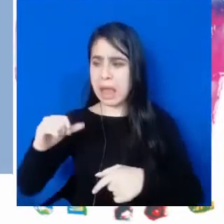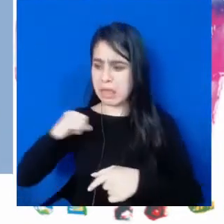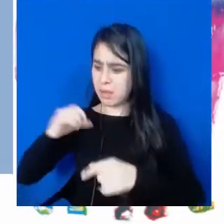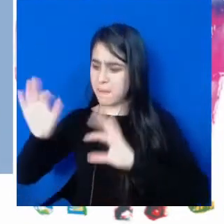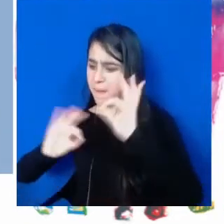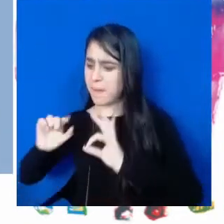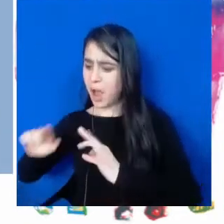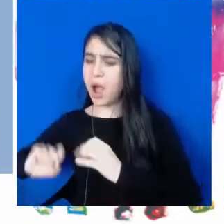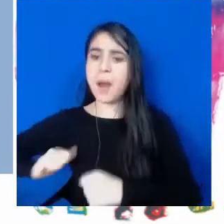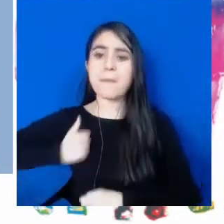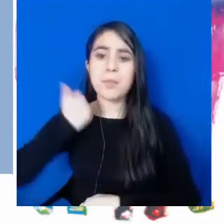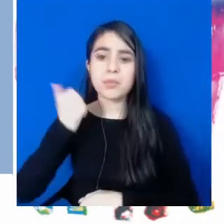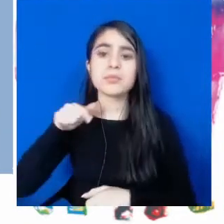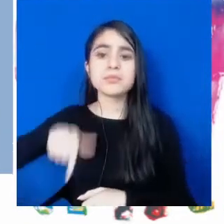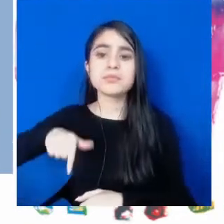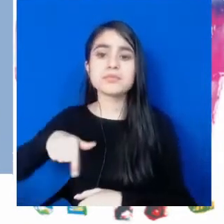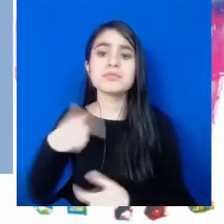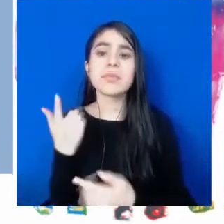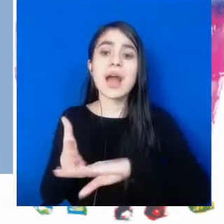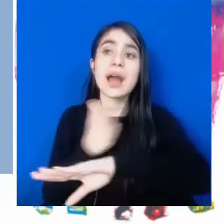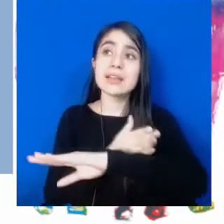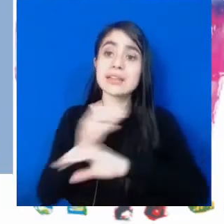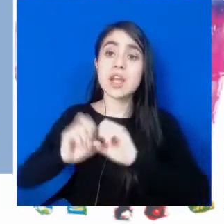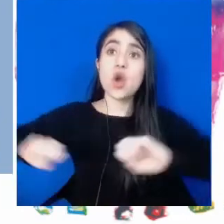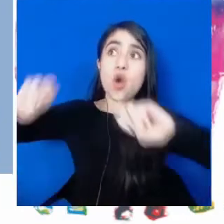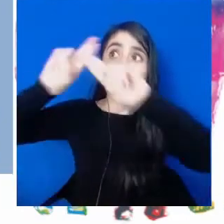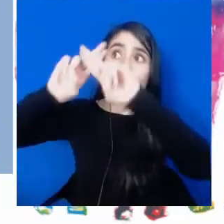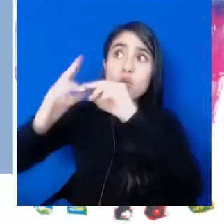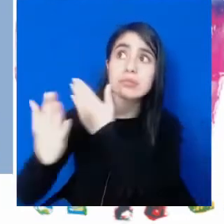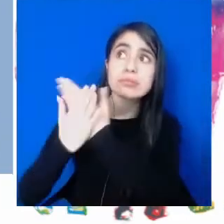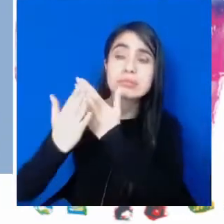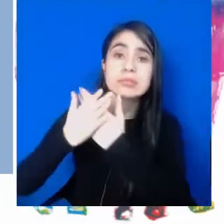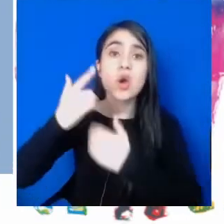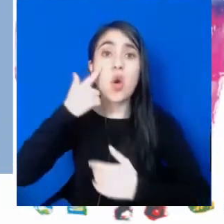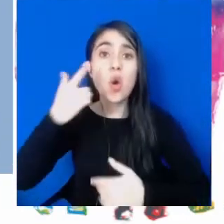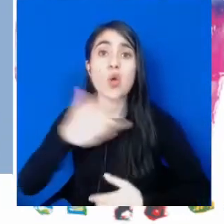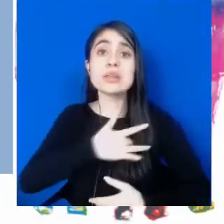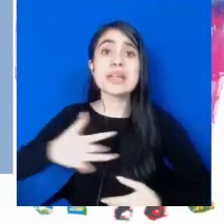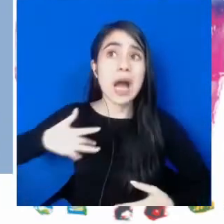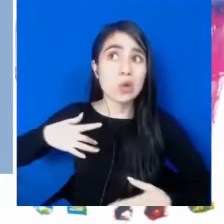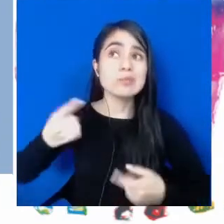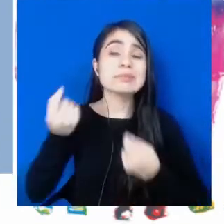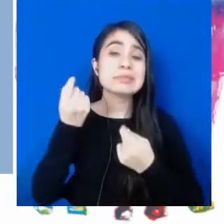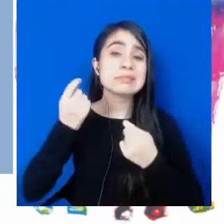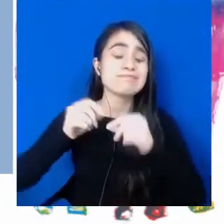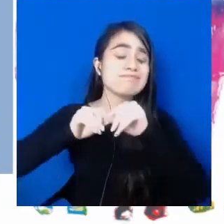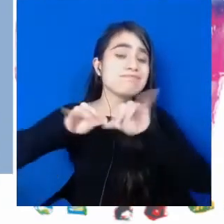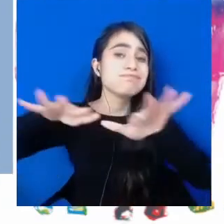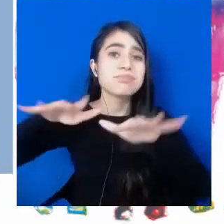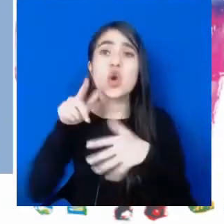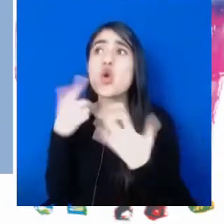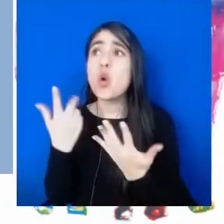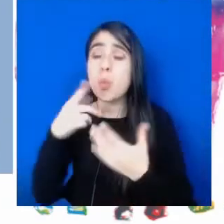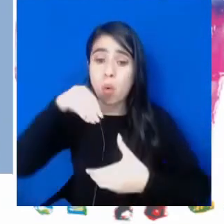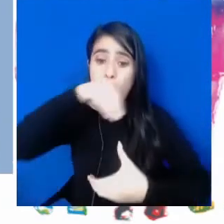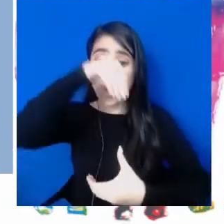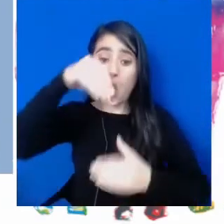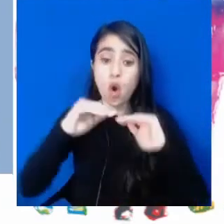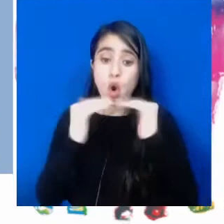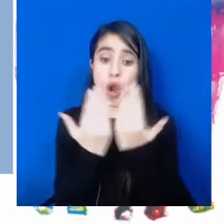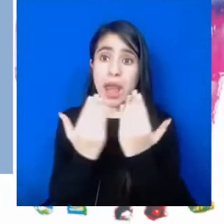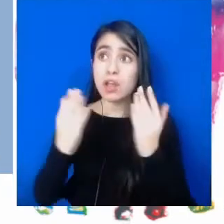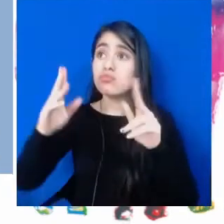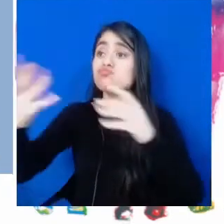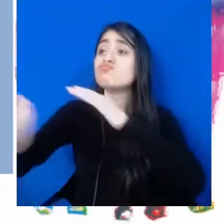contábamos. La advertencia de la ONU de una posible catástrofe generacional al detener los procesos educativos nos